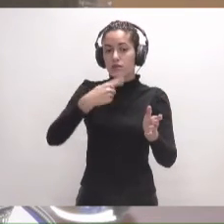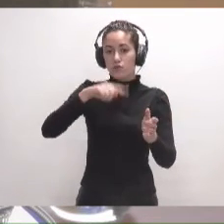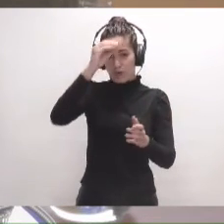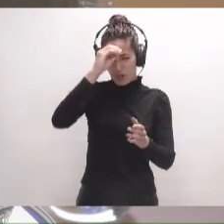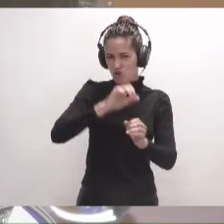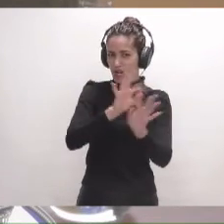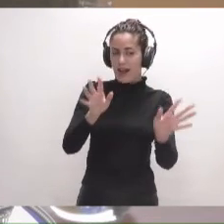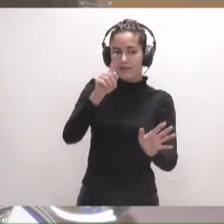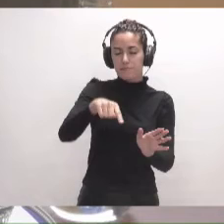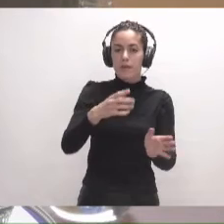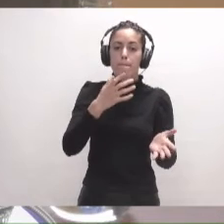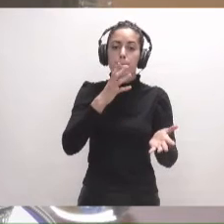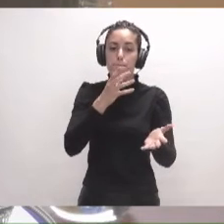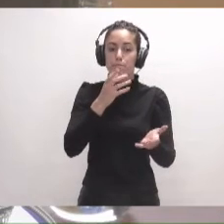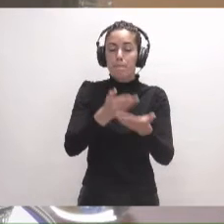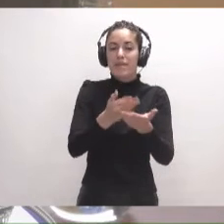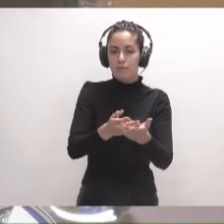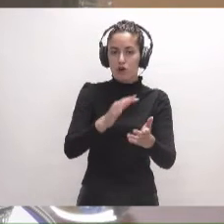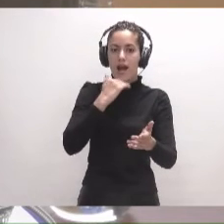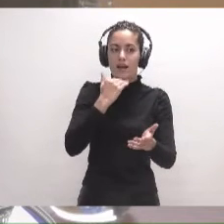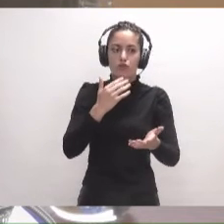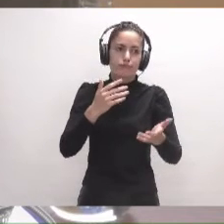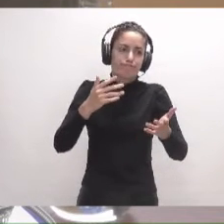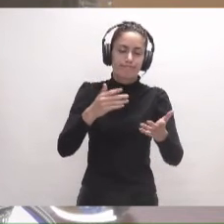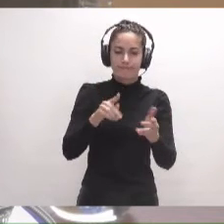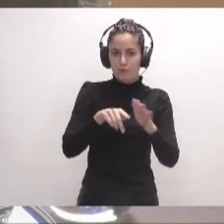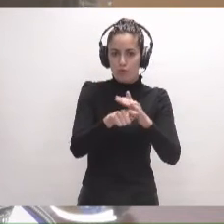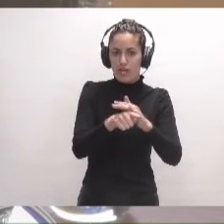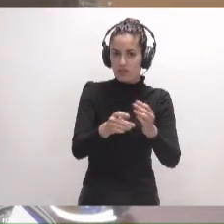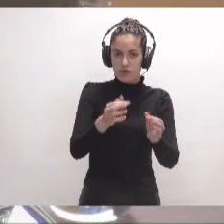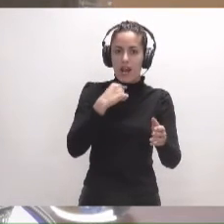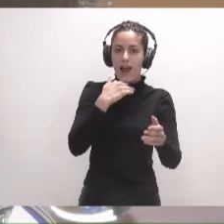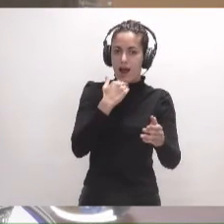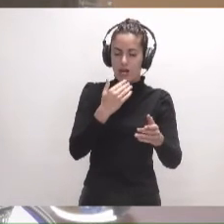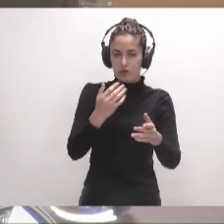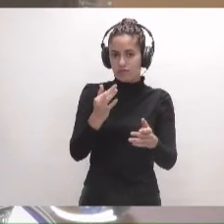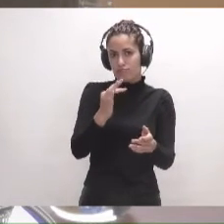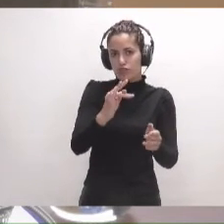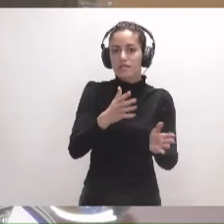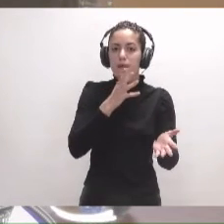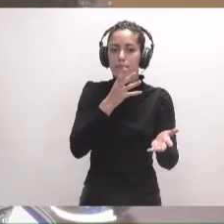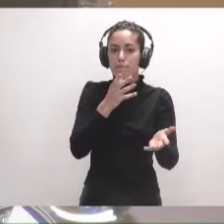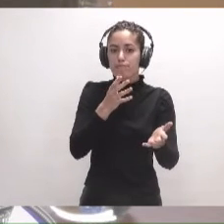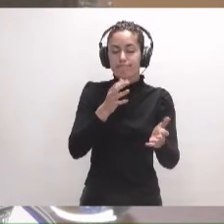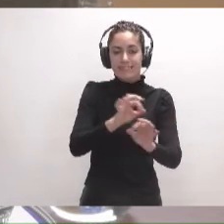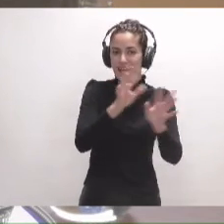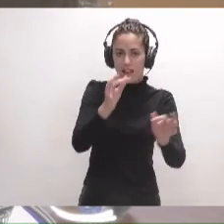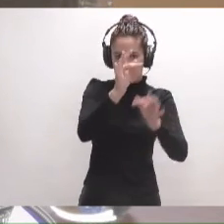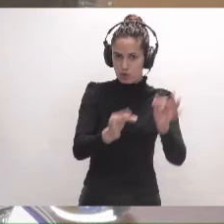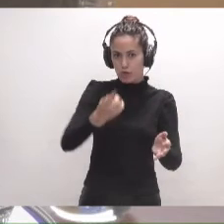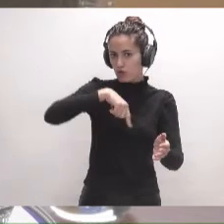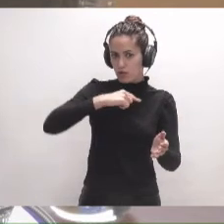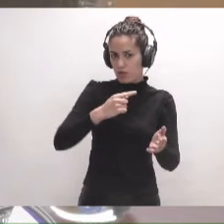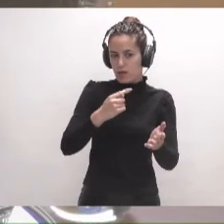clara pidiendo que haya una funcionalidad burocrática de la que hablábamos ya en el pleno de los presupuestos. Nuestra